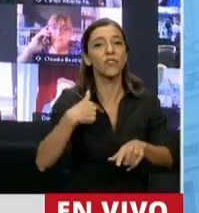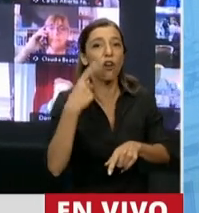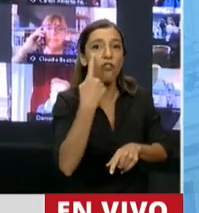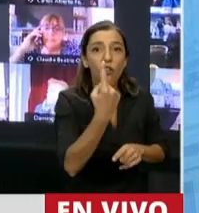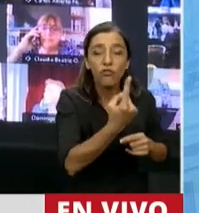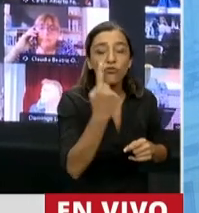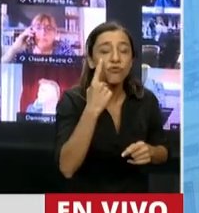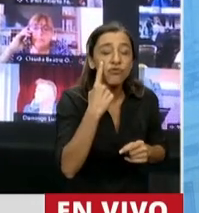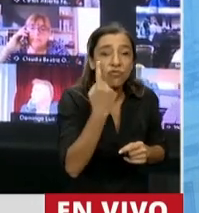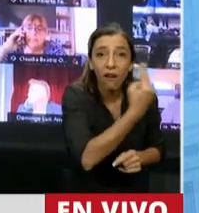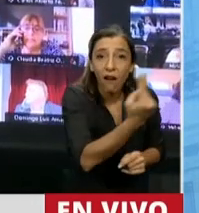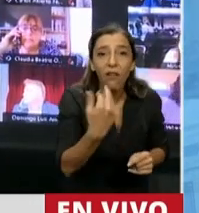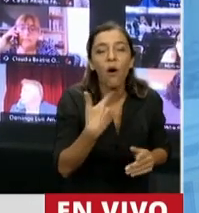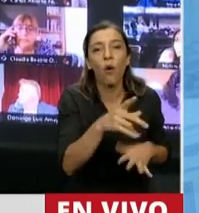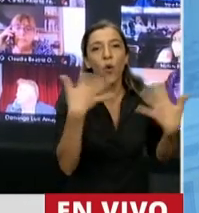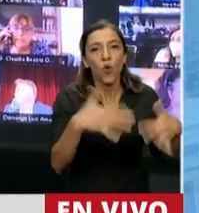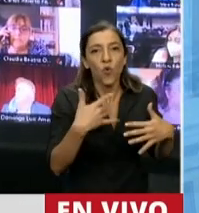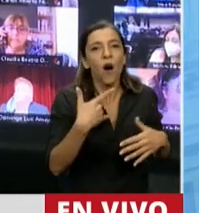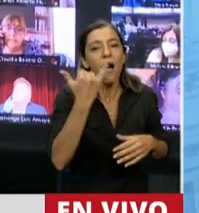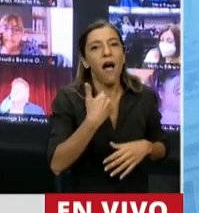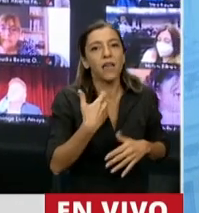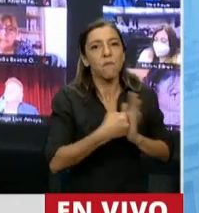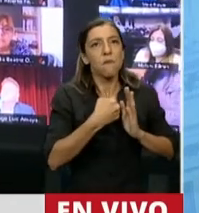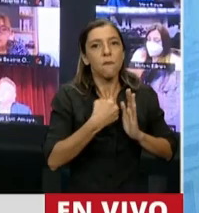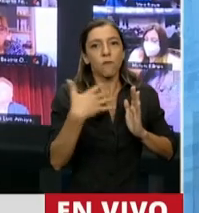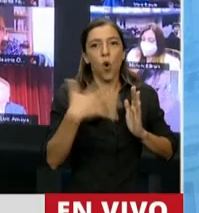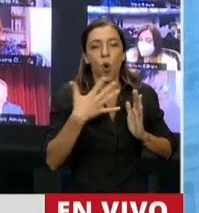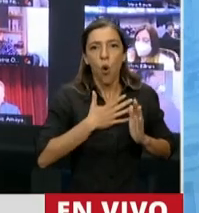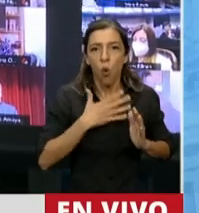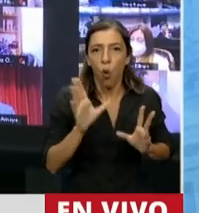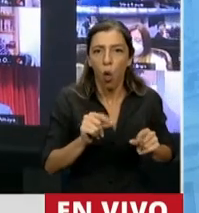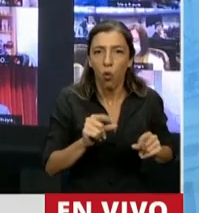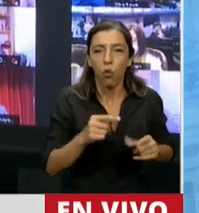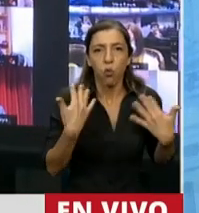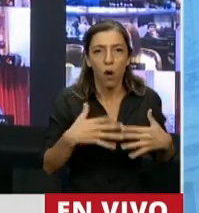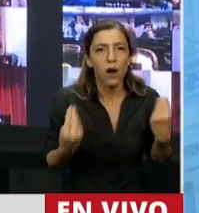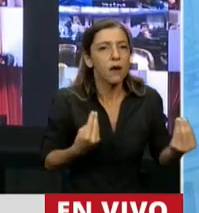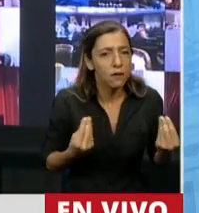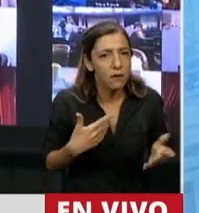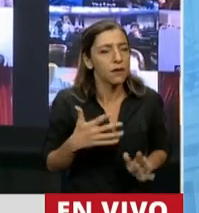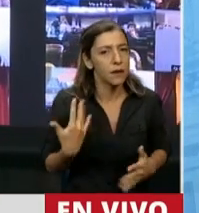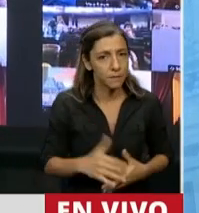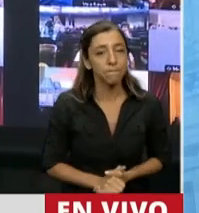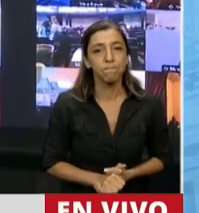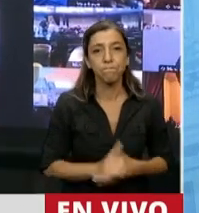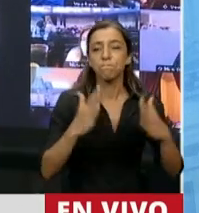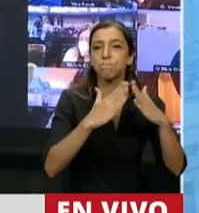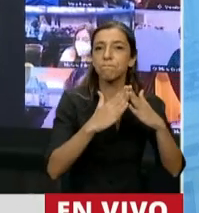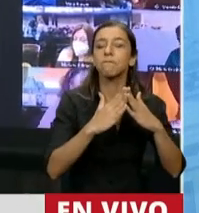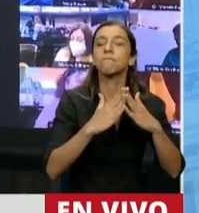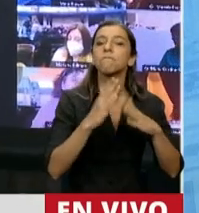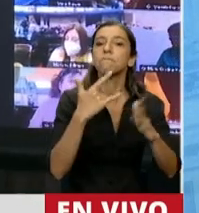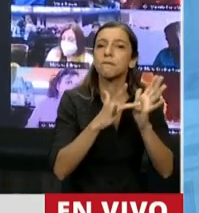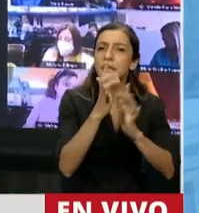significan la pérdida de una persona de bien que impactó su vida. La tarea que realizan las iglesias evangélicas desde hace más de un siglo en nuestro país